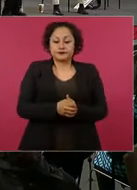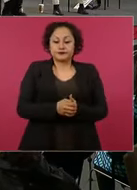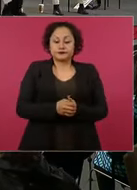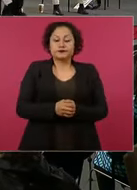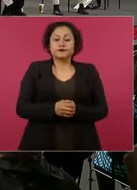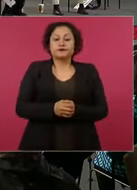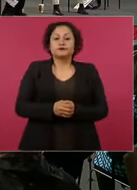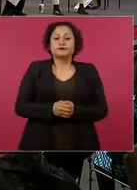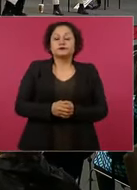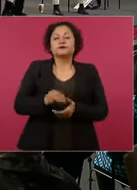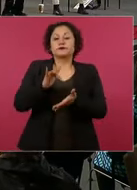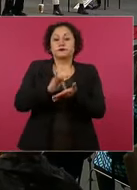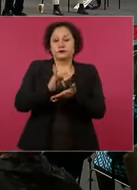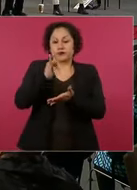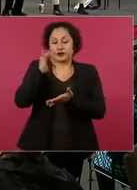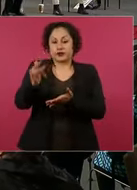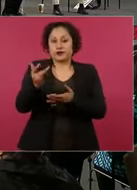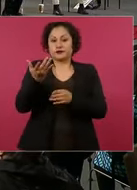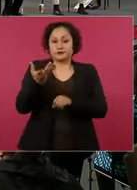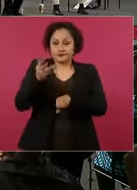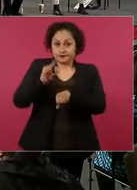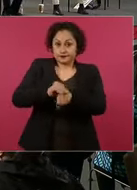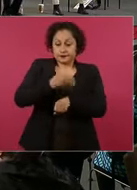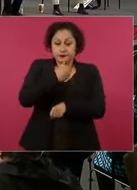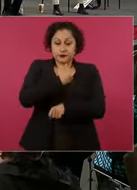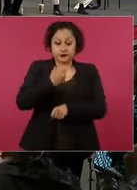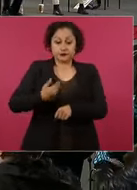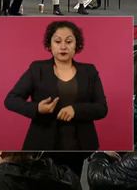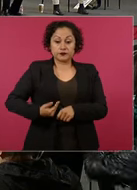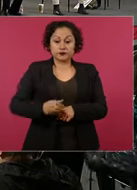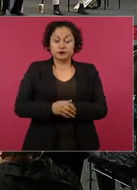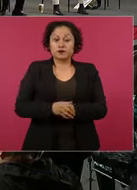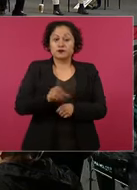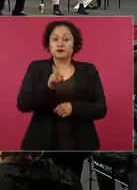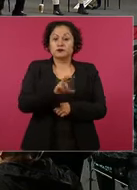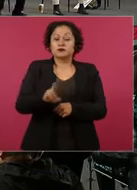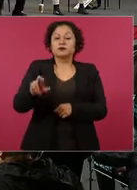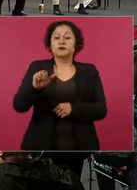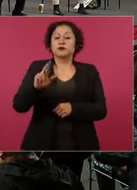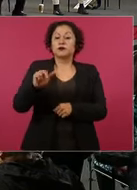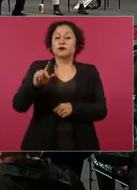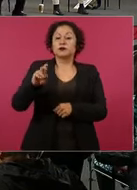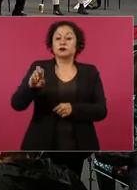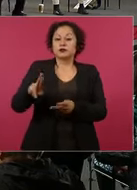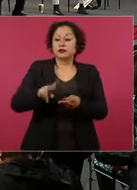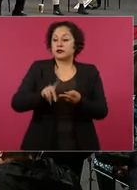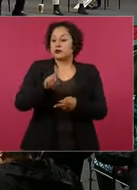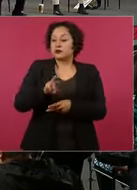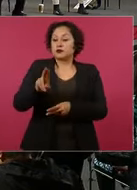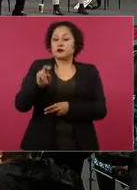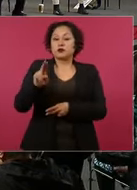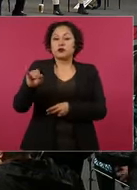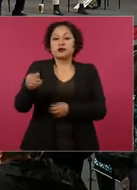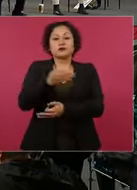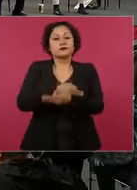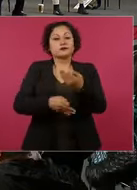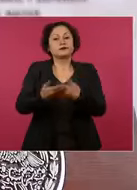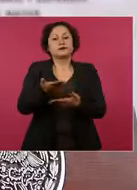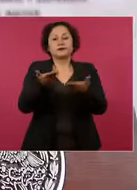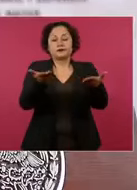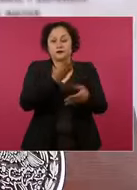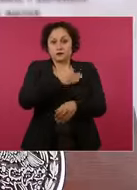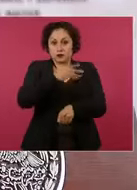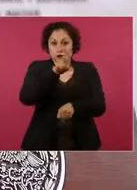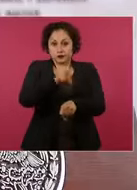Muchas gracias. Con su permiso, presidente, doctor Alcocer, doctor Ruy. A todas y todos, muy buenos días. Y bien,